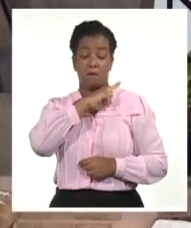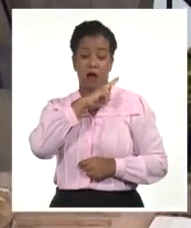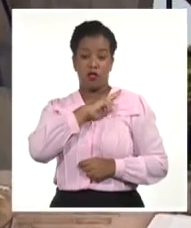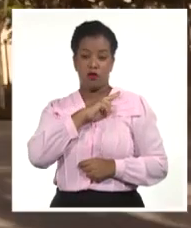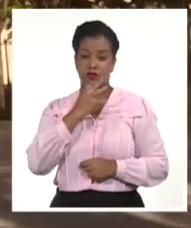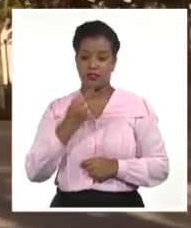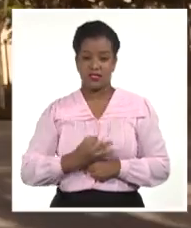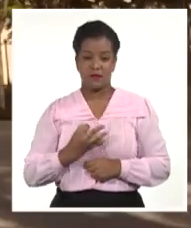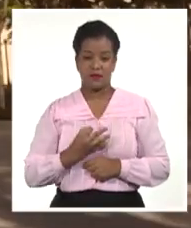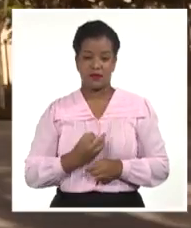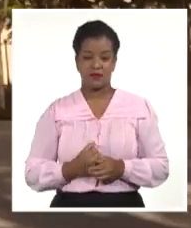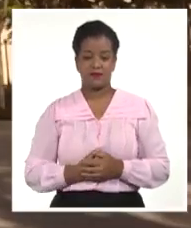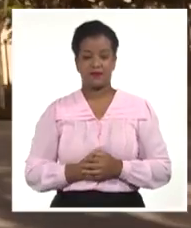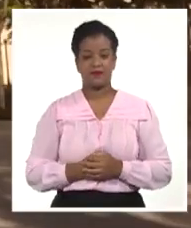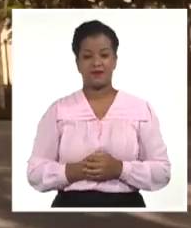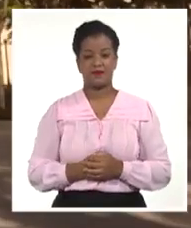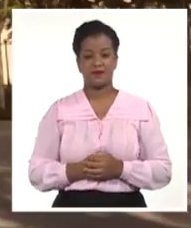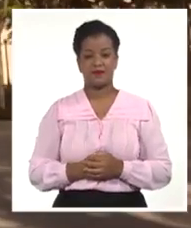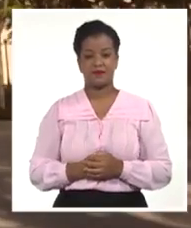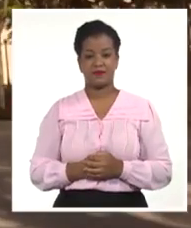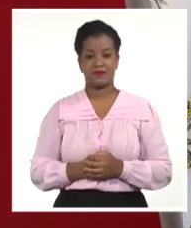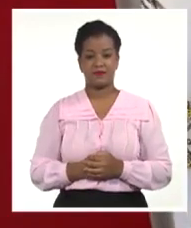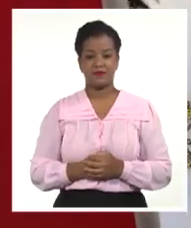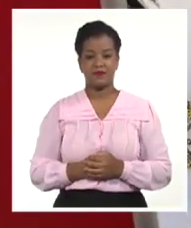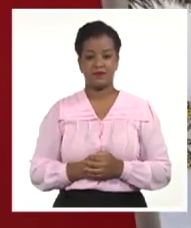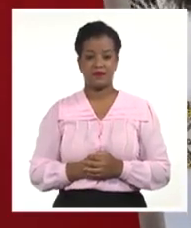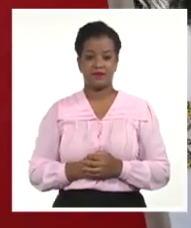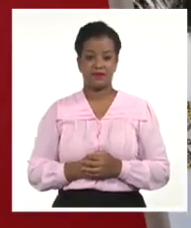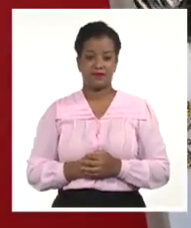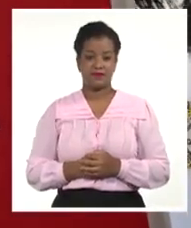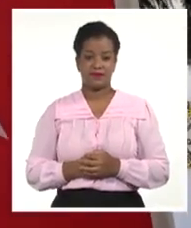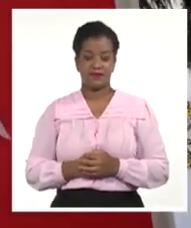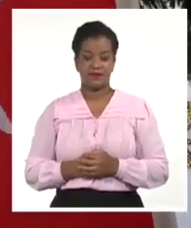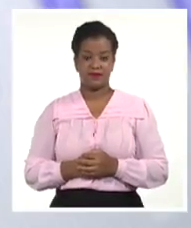Camagüey, Lázaro Ernesto Torres, Sistema Informativo de la Televisión Cubana.